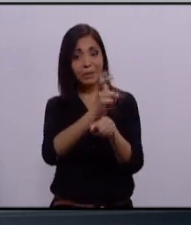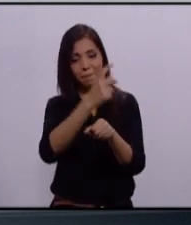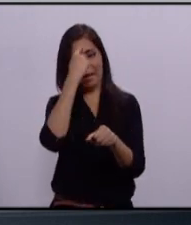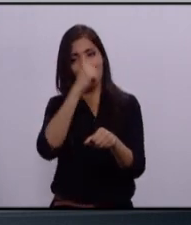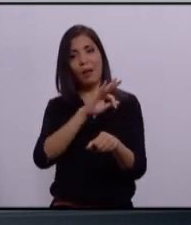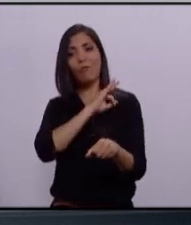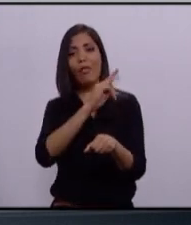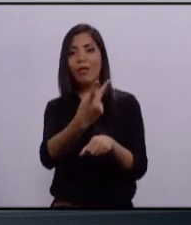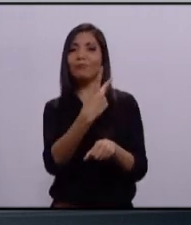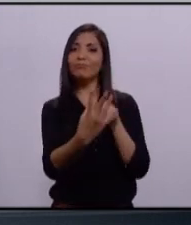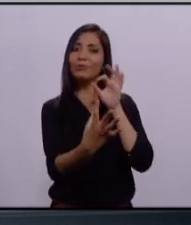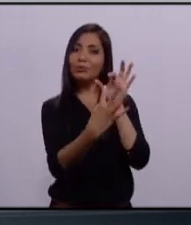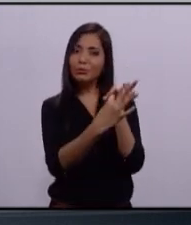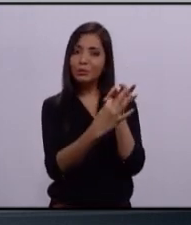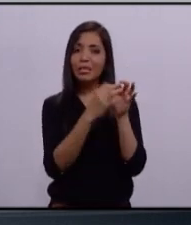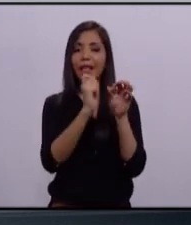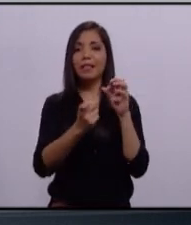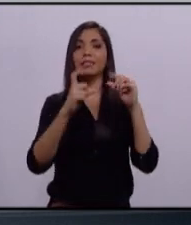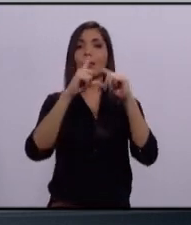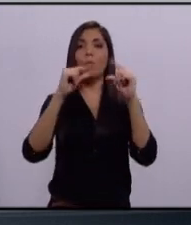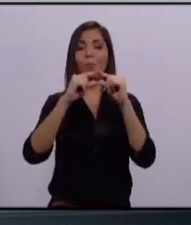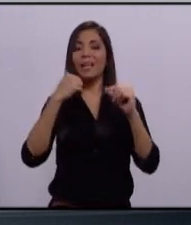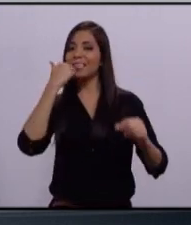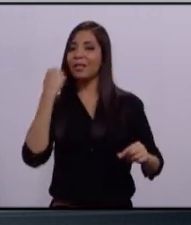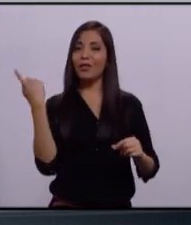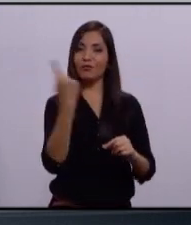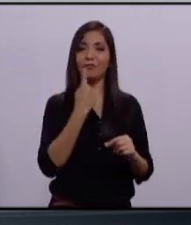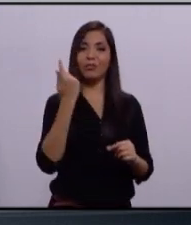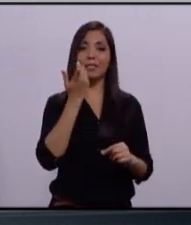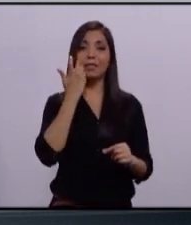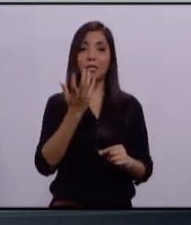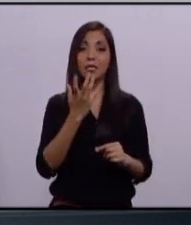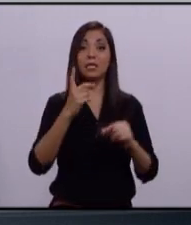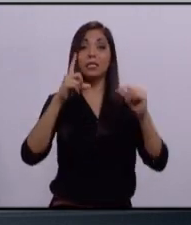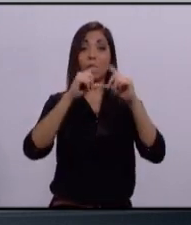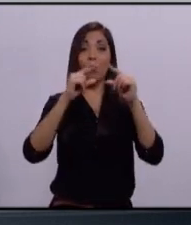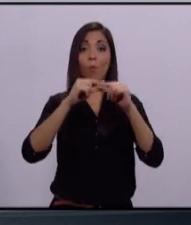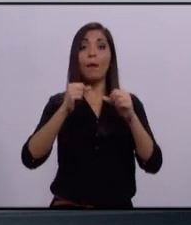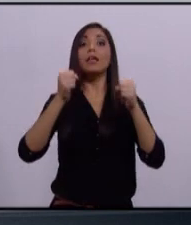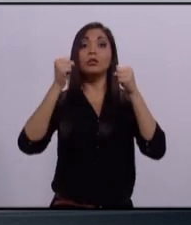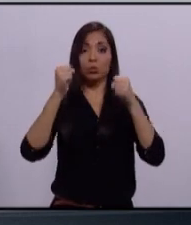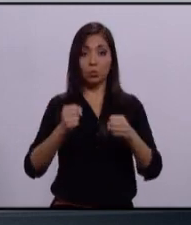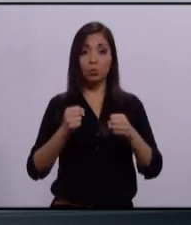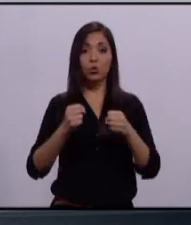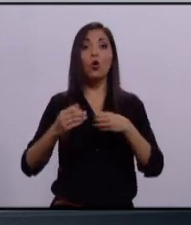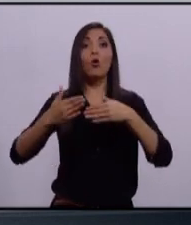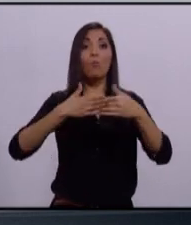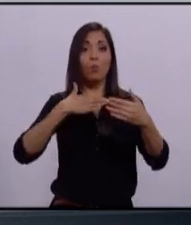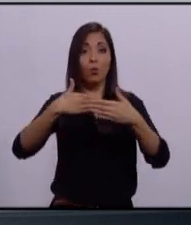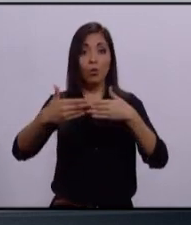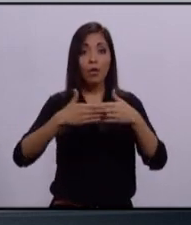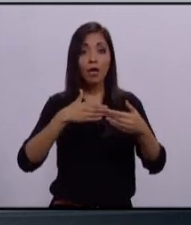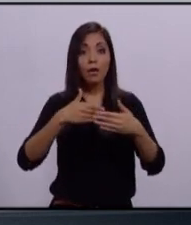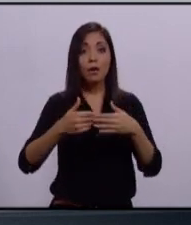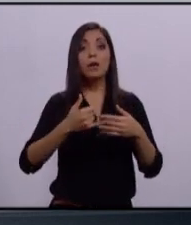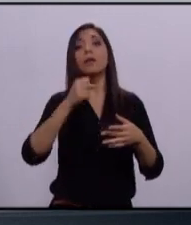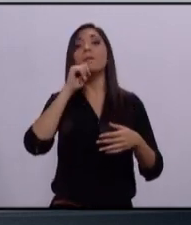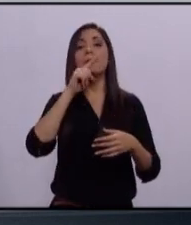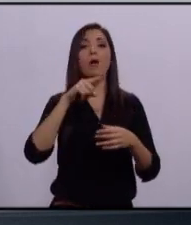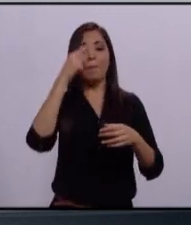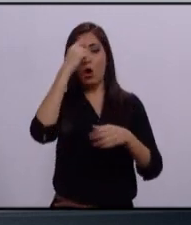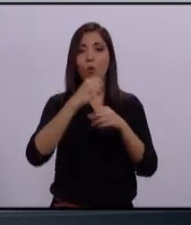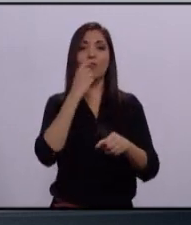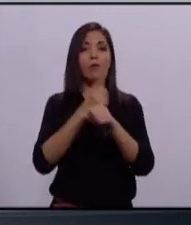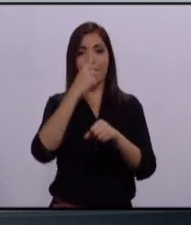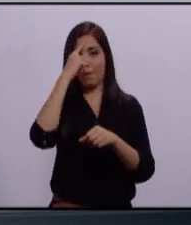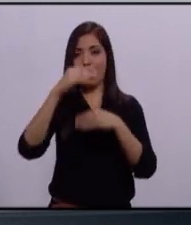trabajemos para construir el Zapopan que todos queremos. Un Zapopan seguro, moderno y con oportunidades para todos.